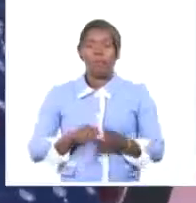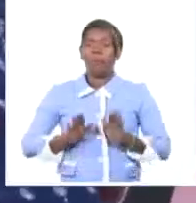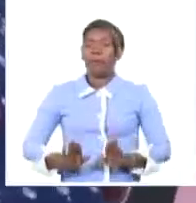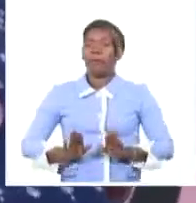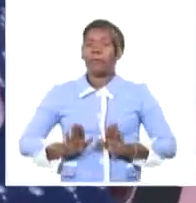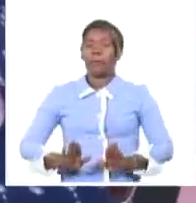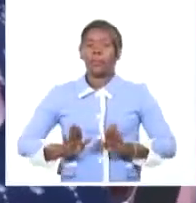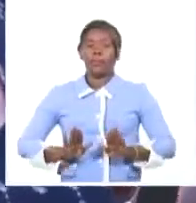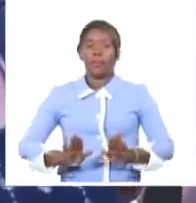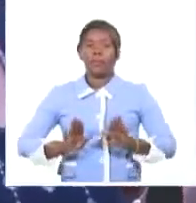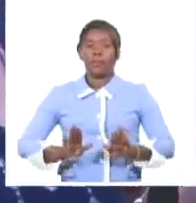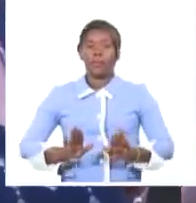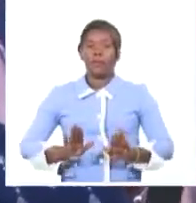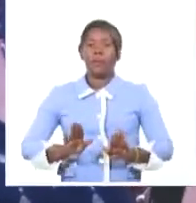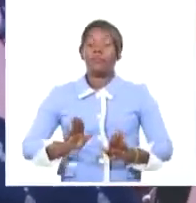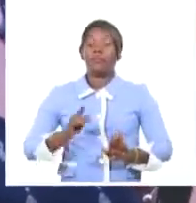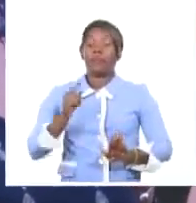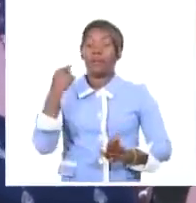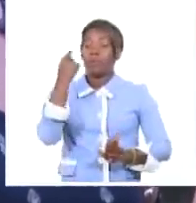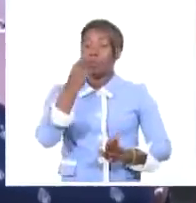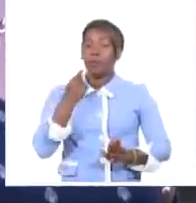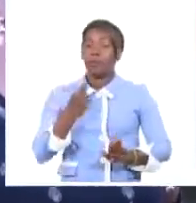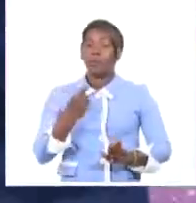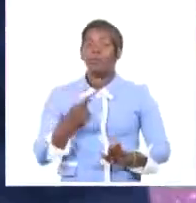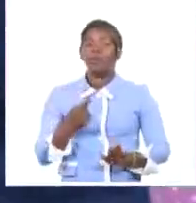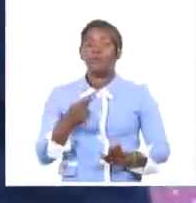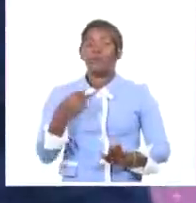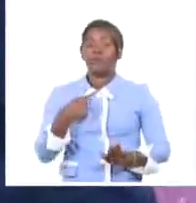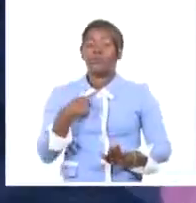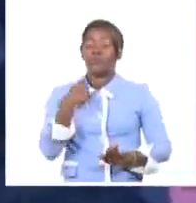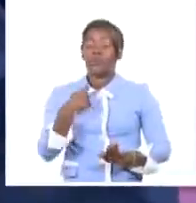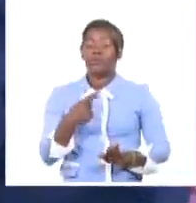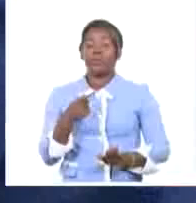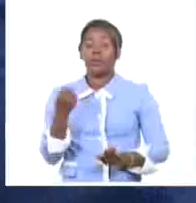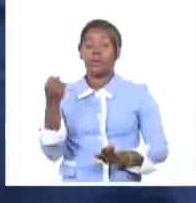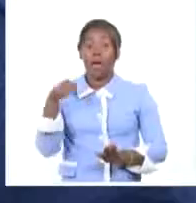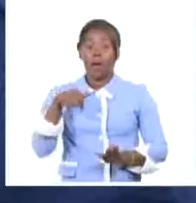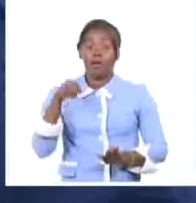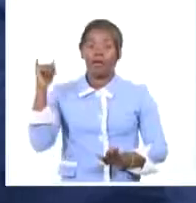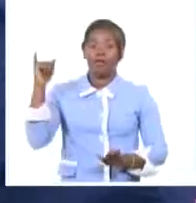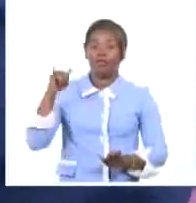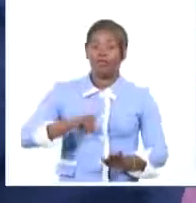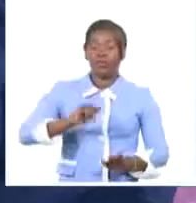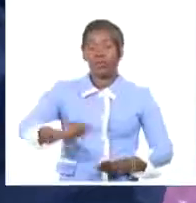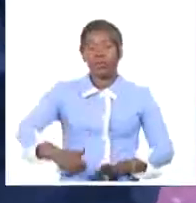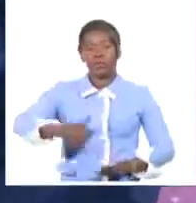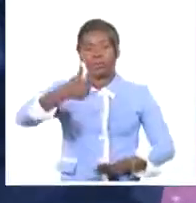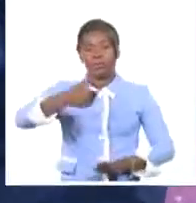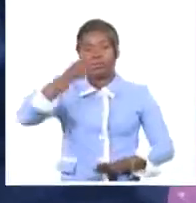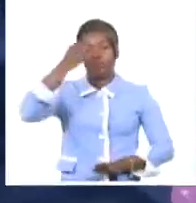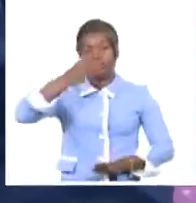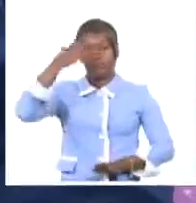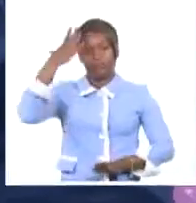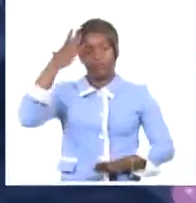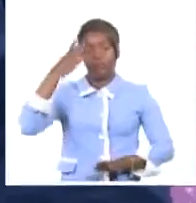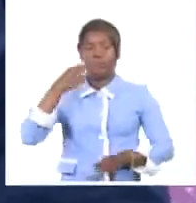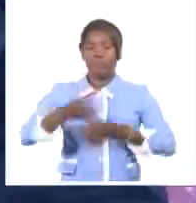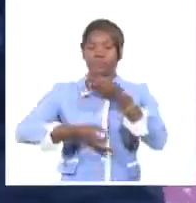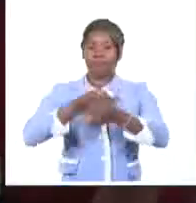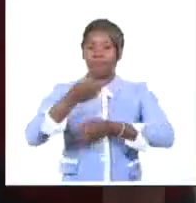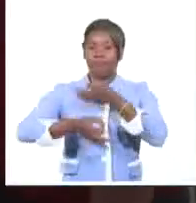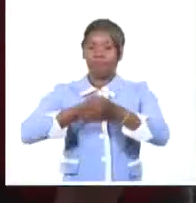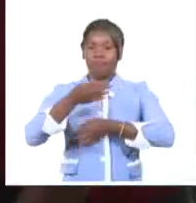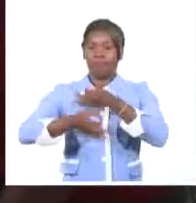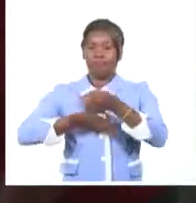les comunicó sobre la llegada a la patria del primer secretario del Comité Central del Partido y presidente de la República, Miguel Díaz Canel